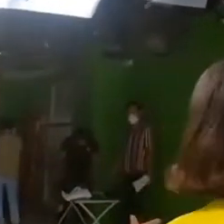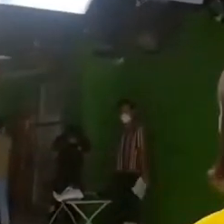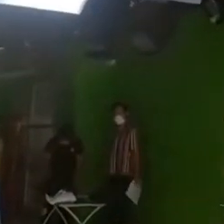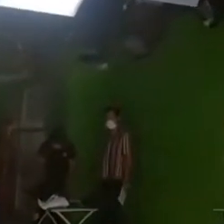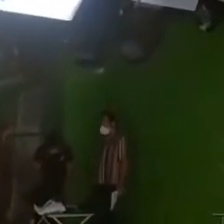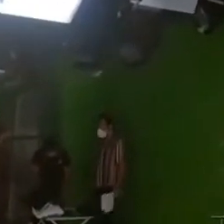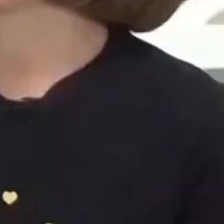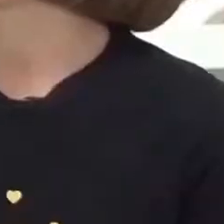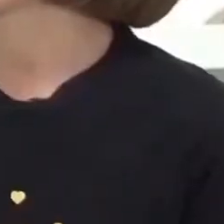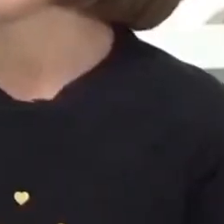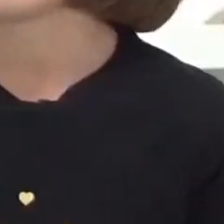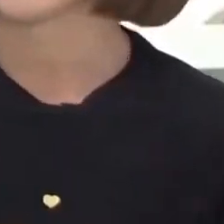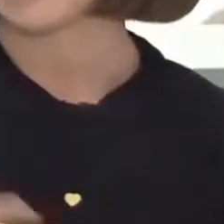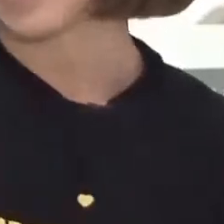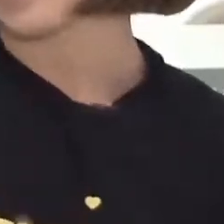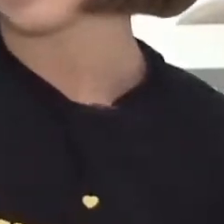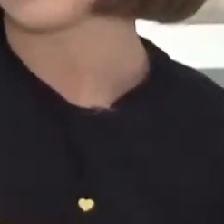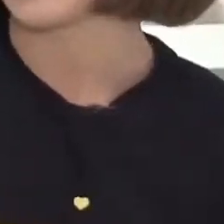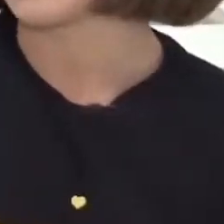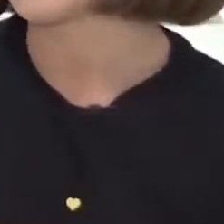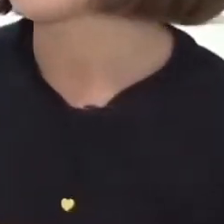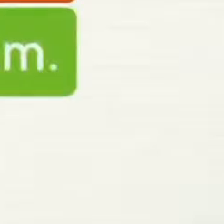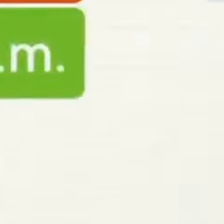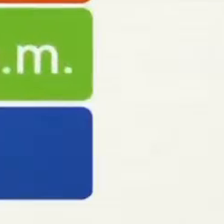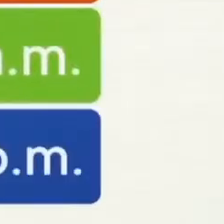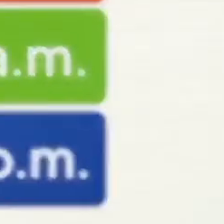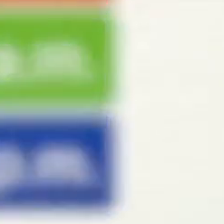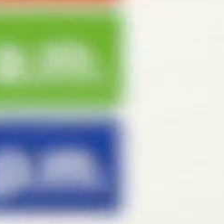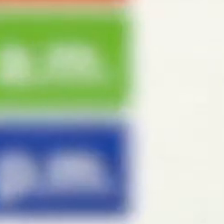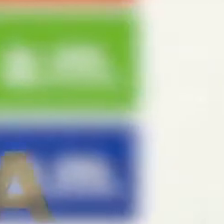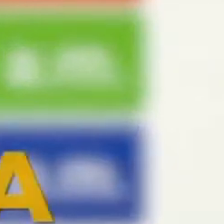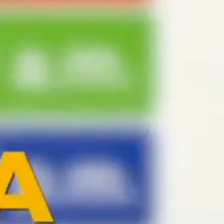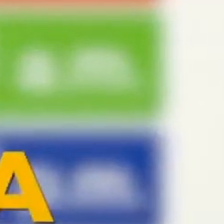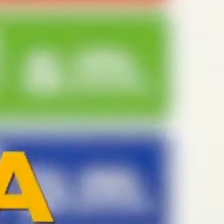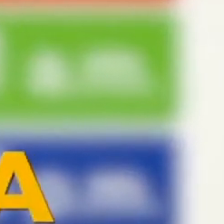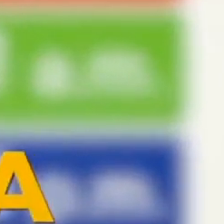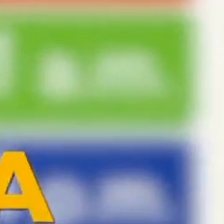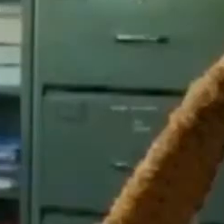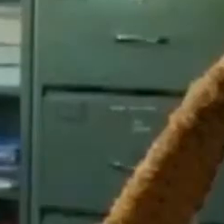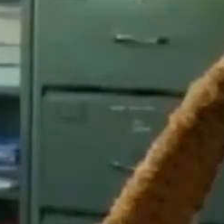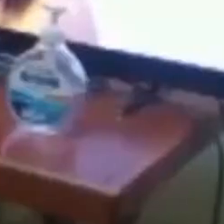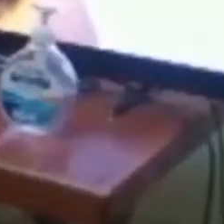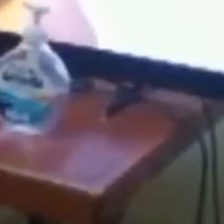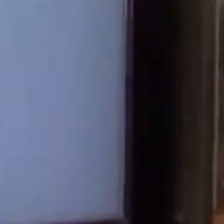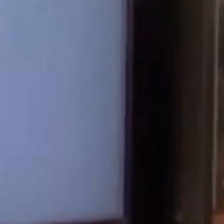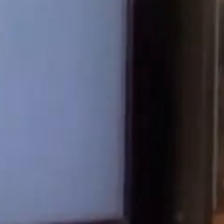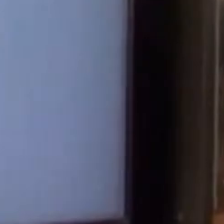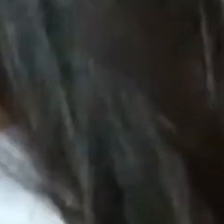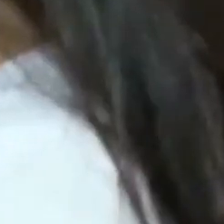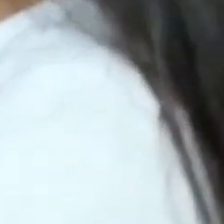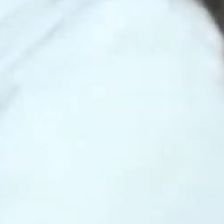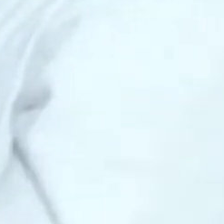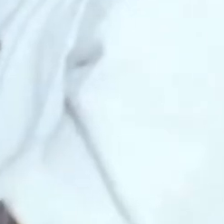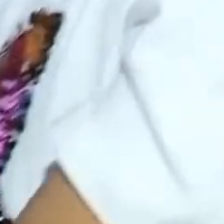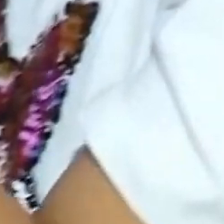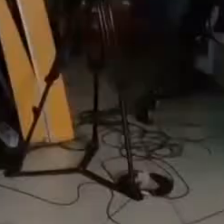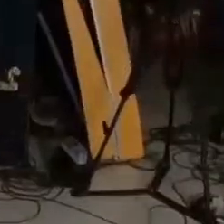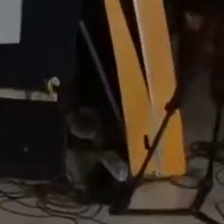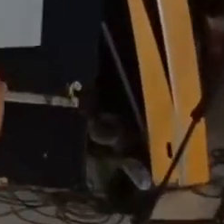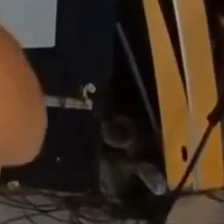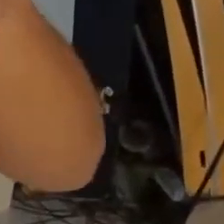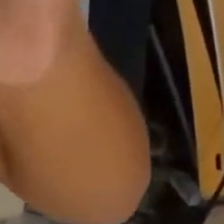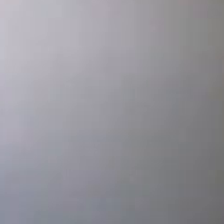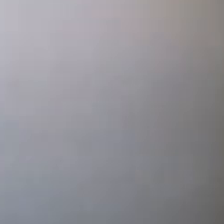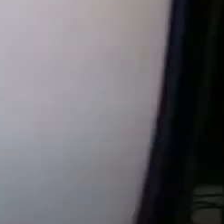amor y creo que eso es lo que me gusta compartir con el público. Más de 17 horas a la semana dedicamos a niñas y niños de todo el